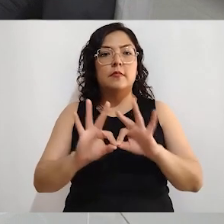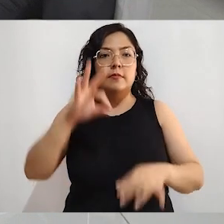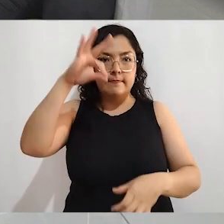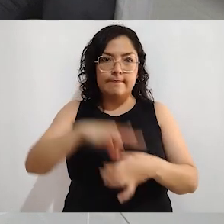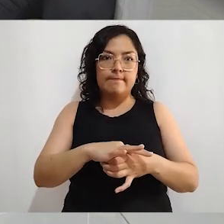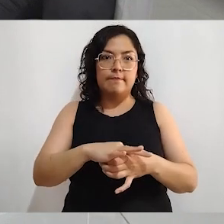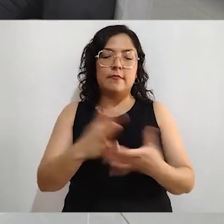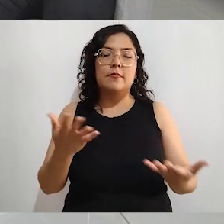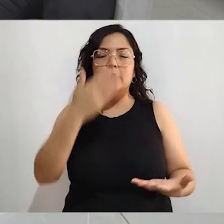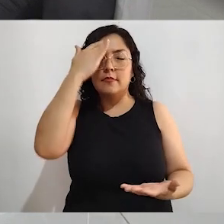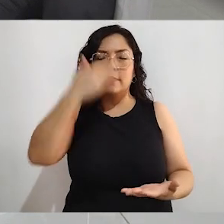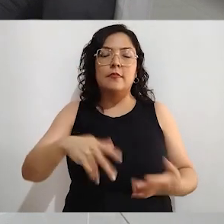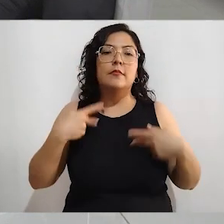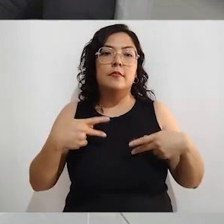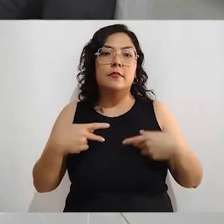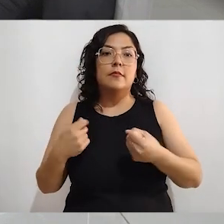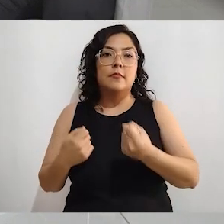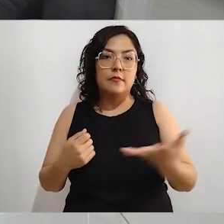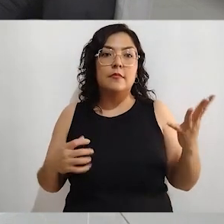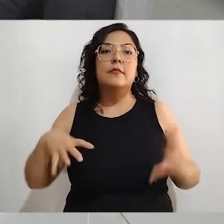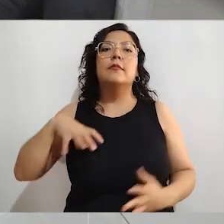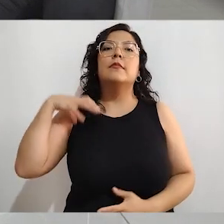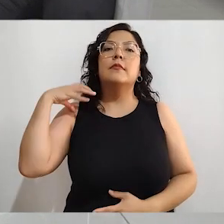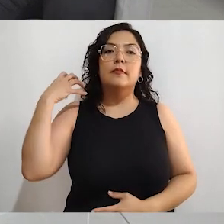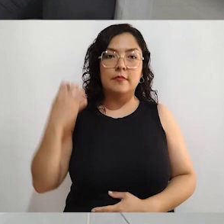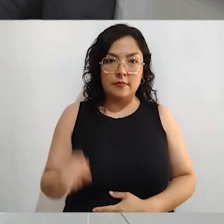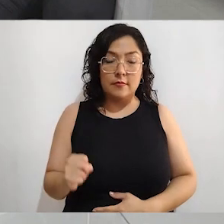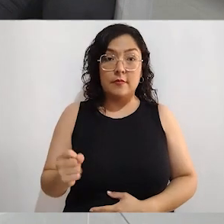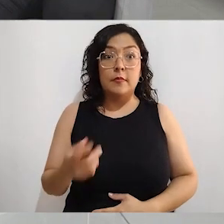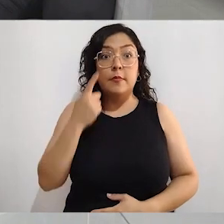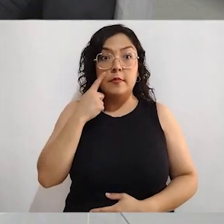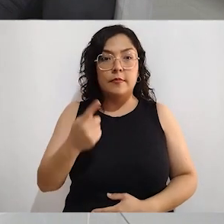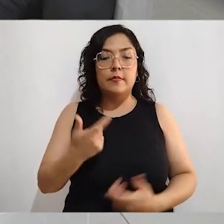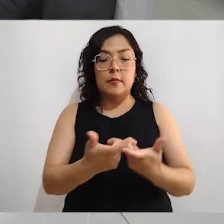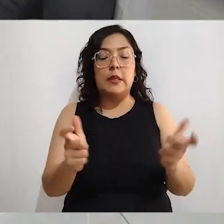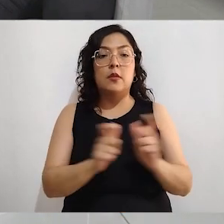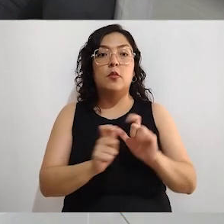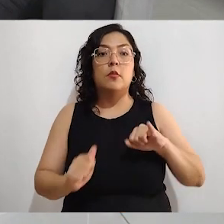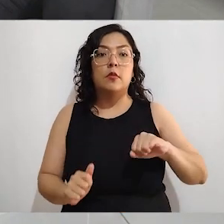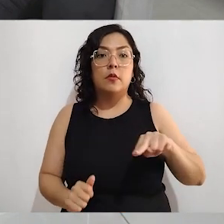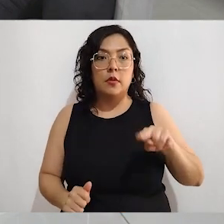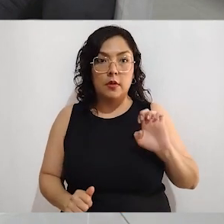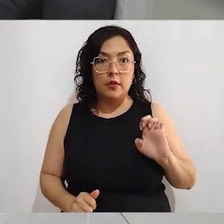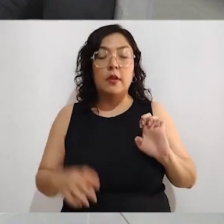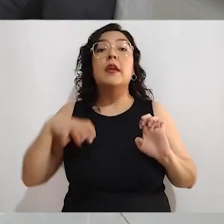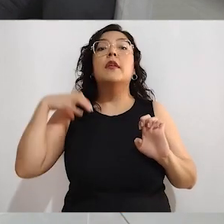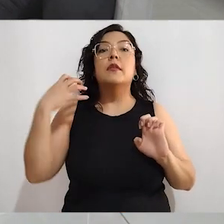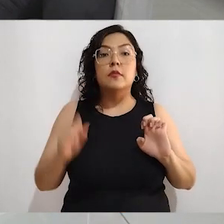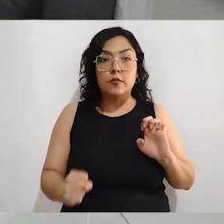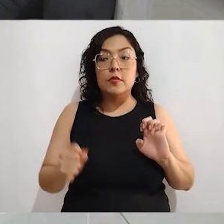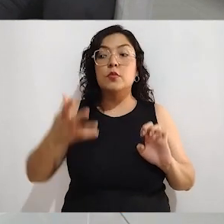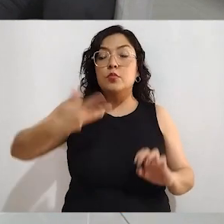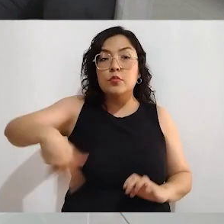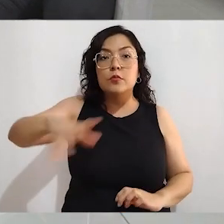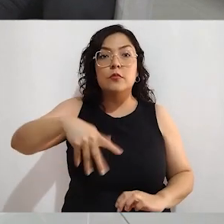esfuerzo enorme, el Instituto Nacional Electoral ahorita está buscando a la ciudadanía que va a integrar las mesas directivas de casilla ya